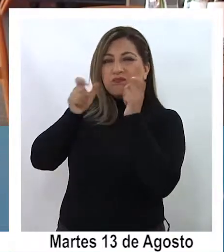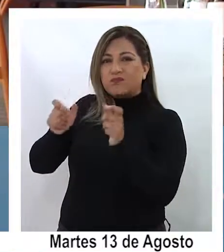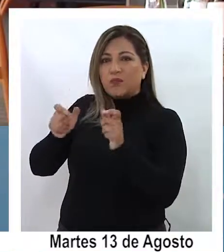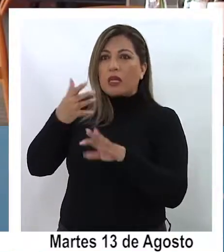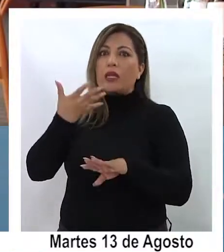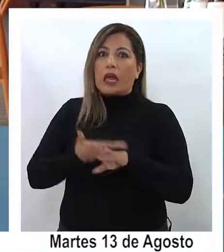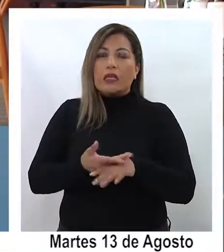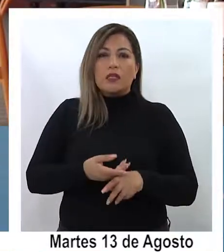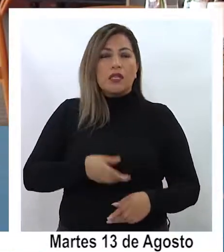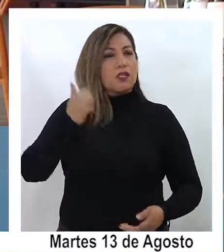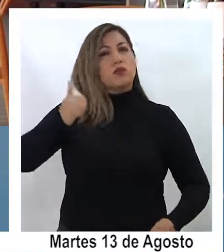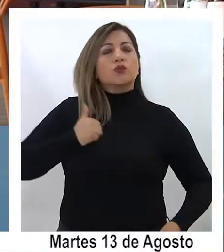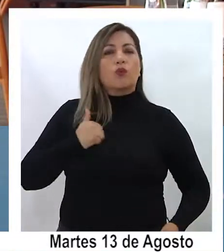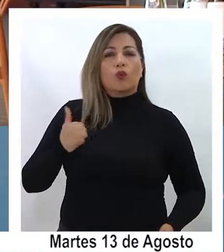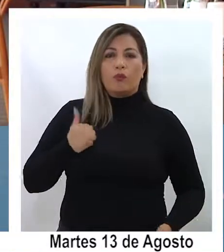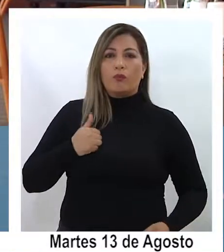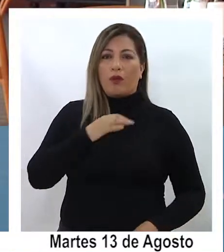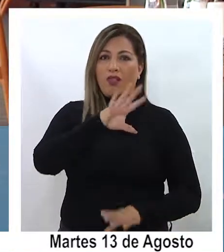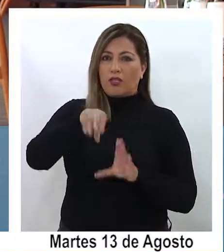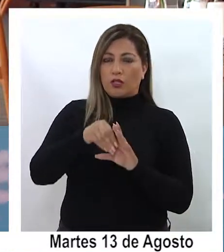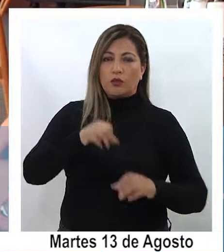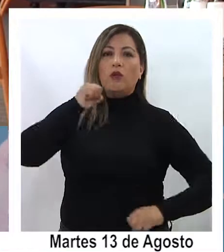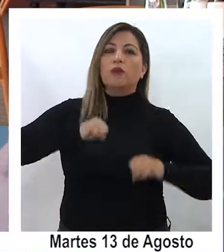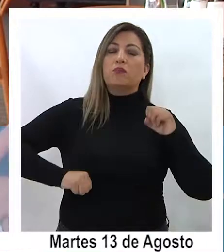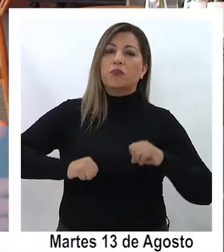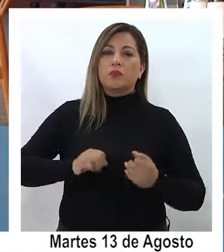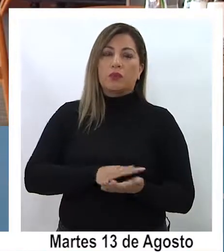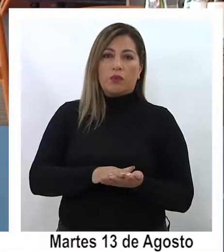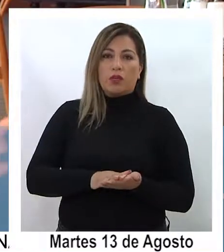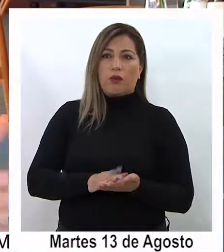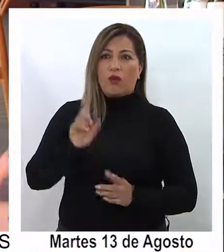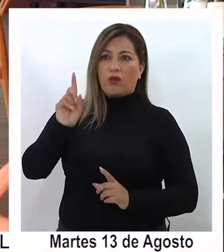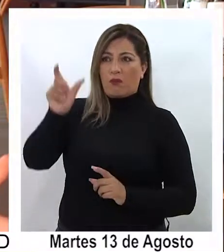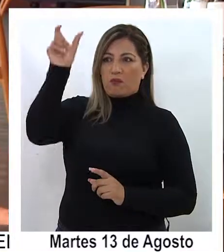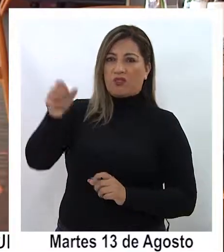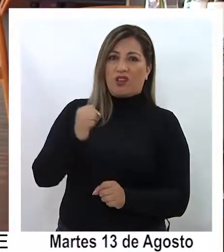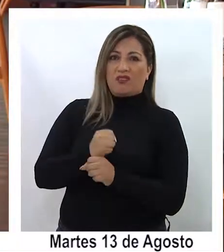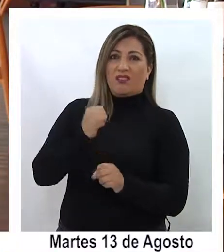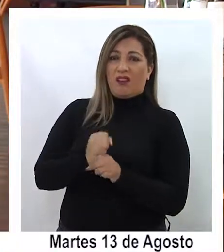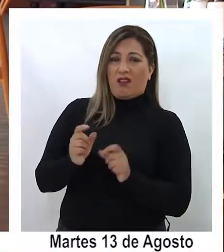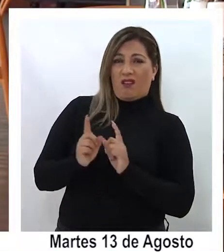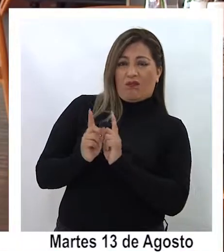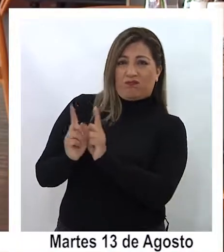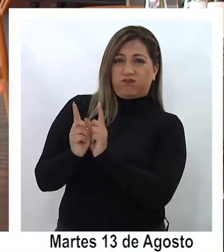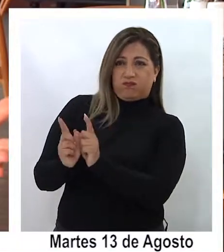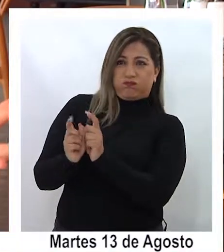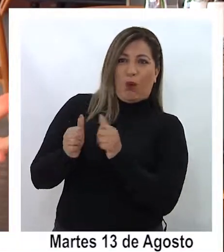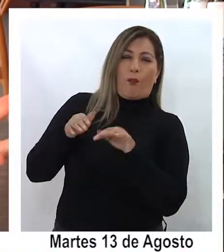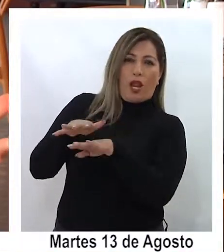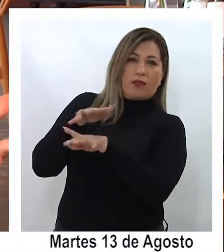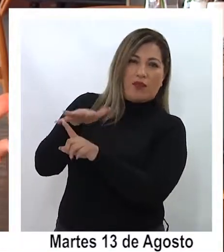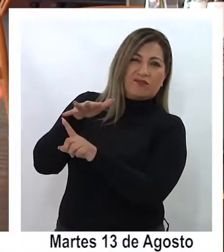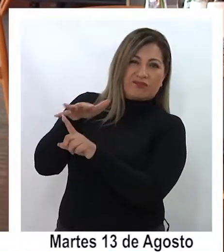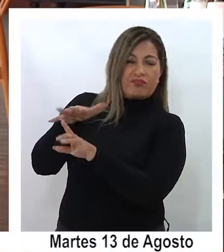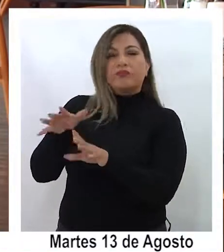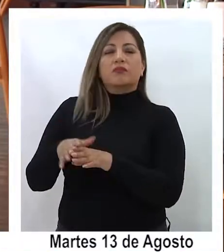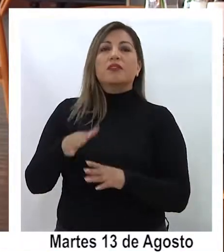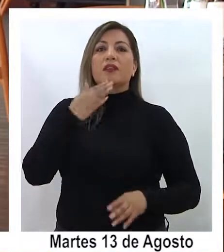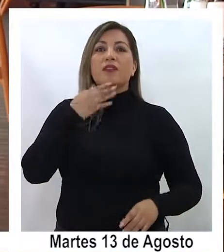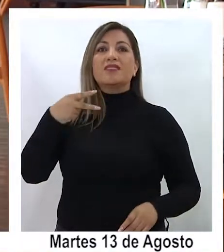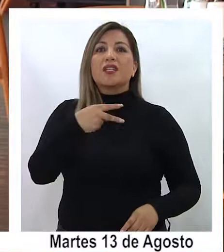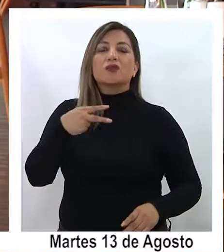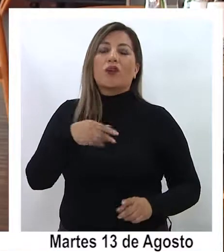existan estos protocolos en las empresas de denuncias por ejemplo de acosos laborales o de acosos sexuales que permitan entre otras cosas la